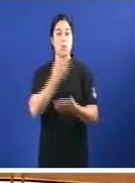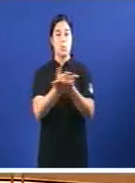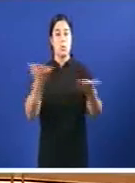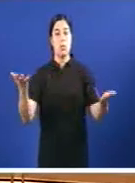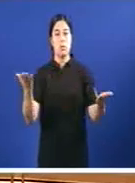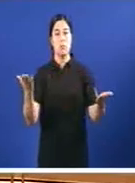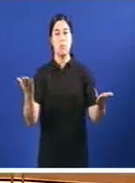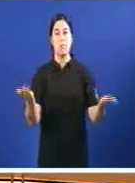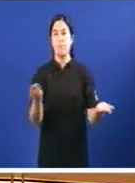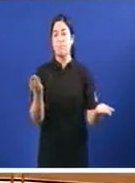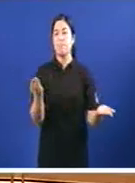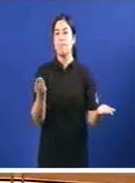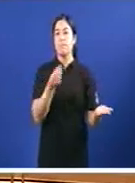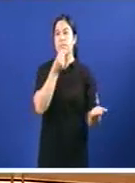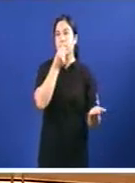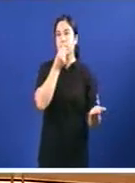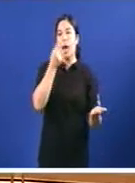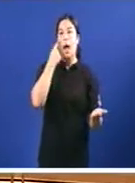moderación Señorías Espero que lle dure durante o período de sesións Gracias